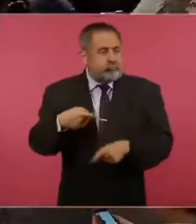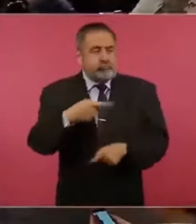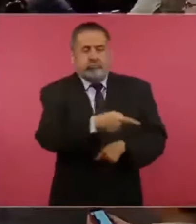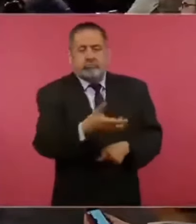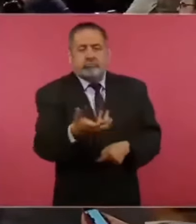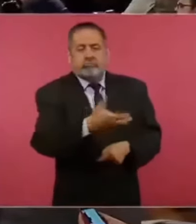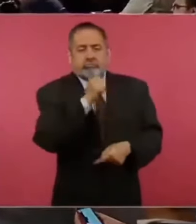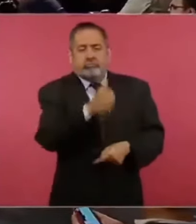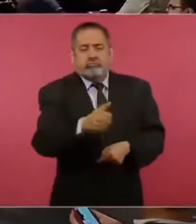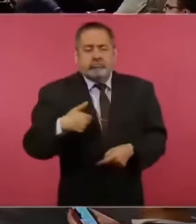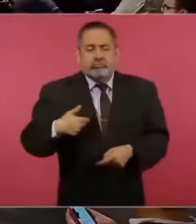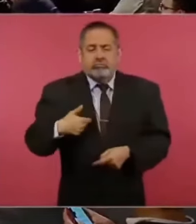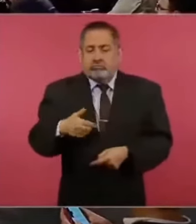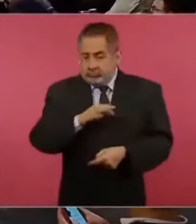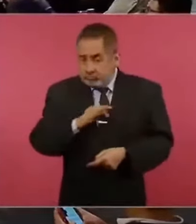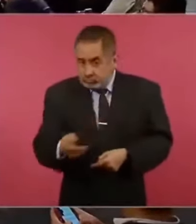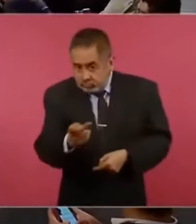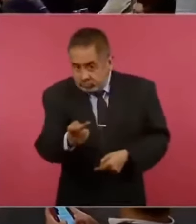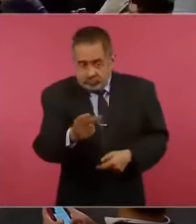Sí,